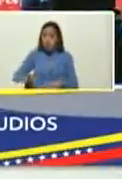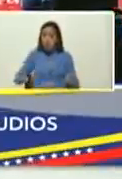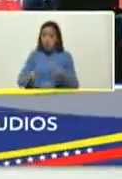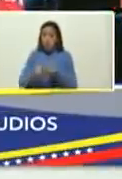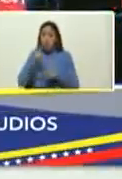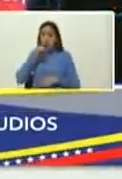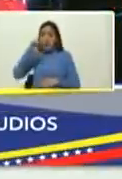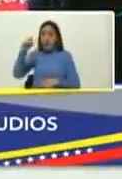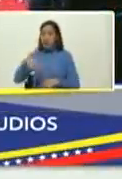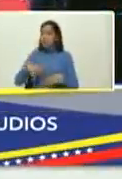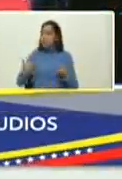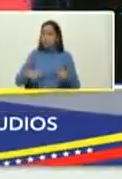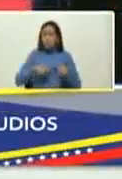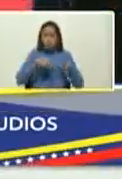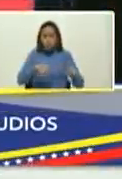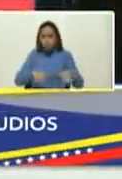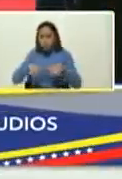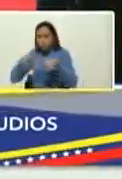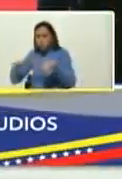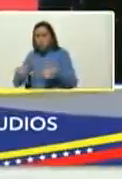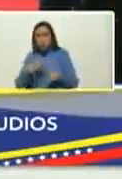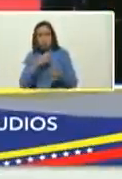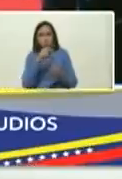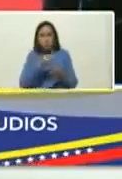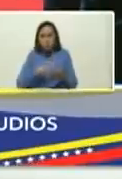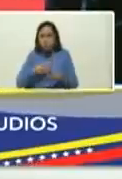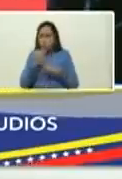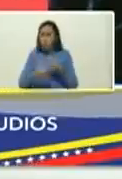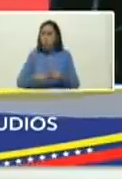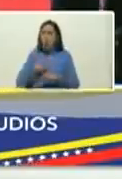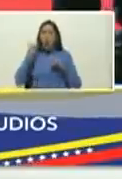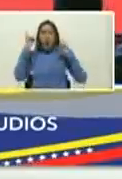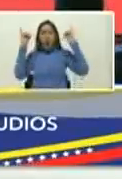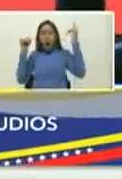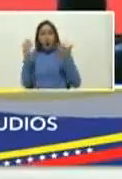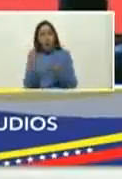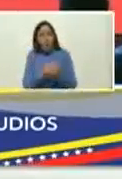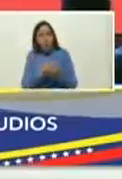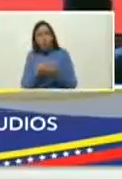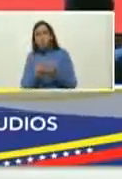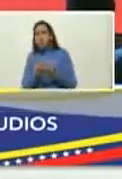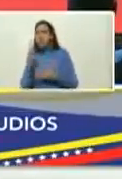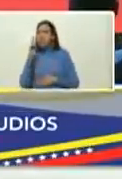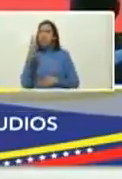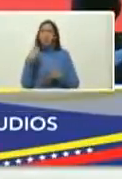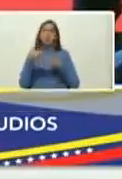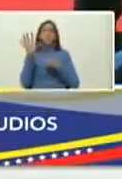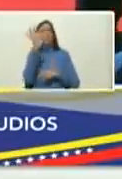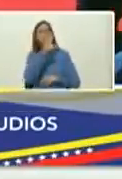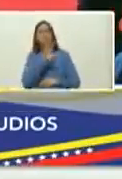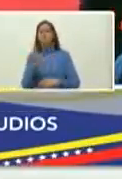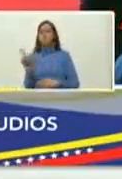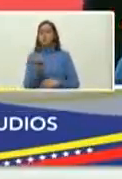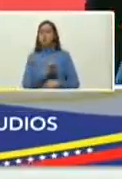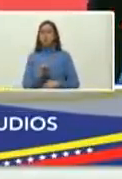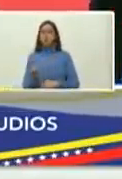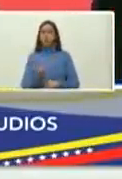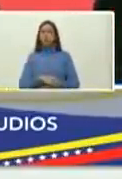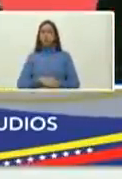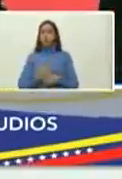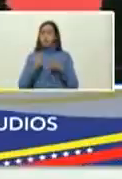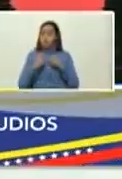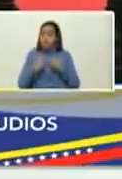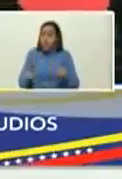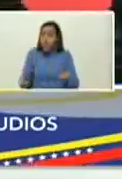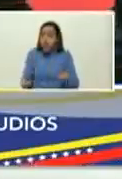entregando premios literarios e inaugurando ferias del libro no es lo habitual no es lo habitual en el resto del mundo pero ha sido